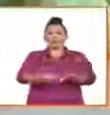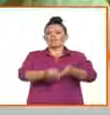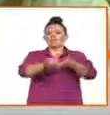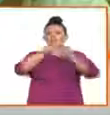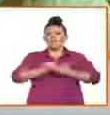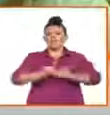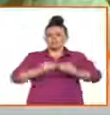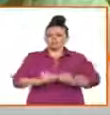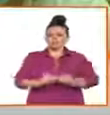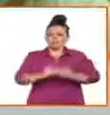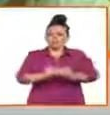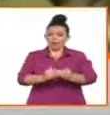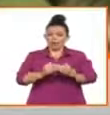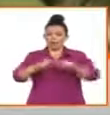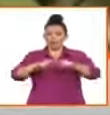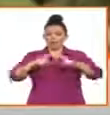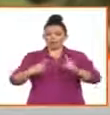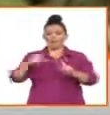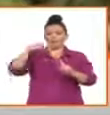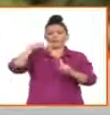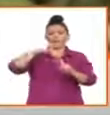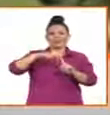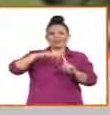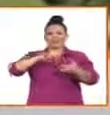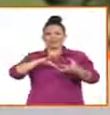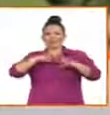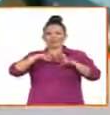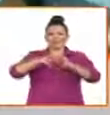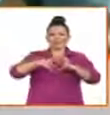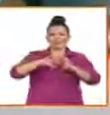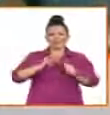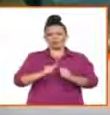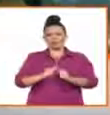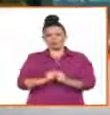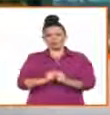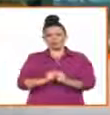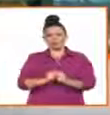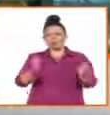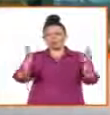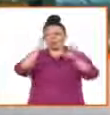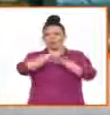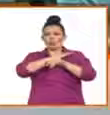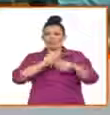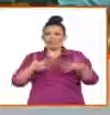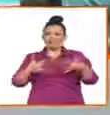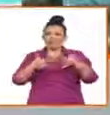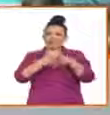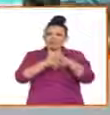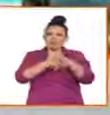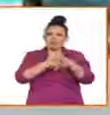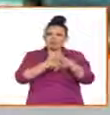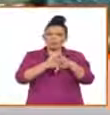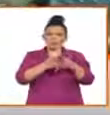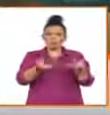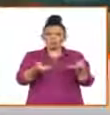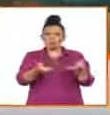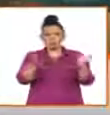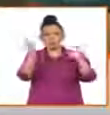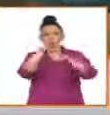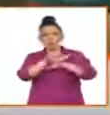externa, donde ya no hay necesidad siquiera de un vínculo, de una relación sexual, puede,